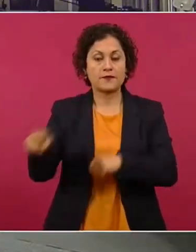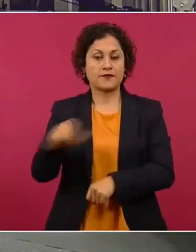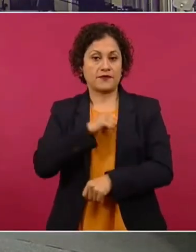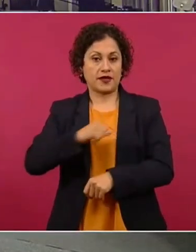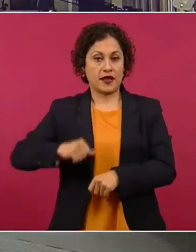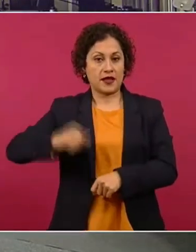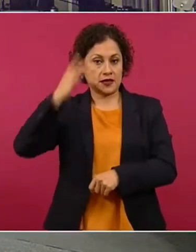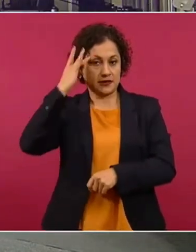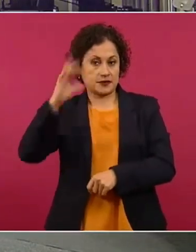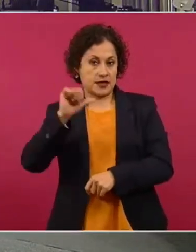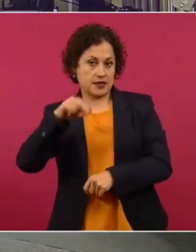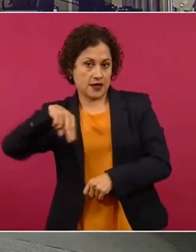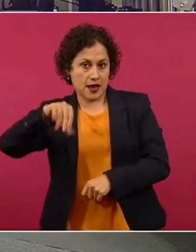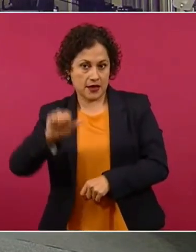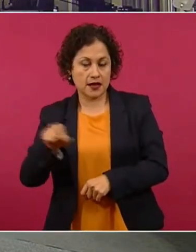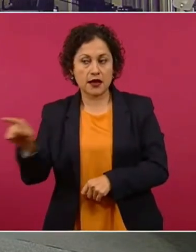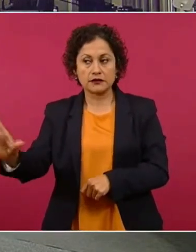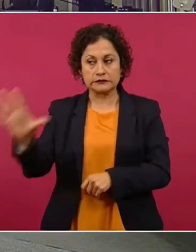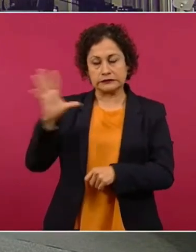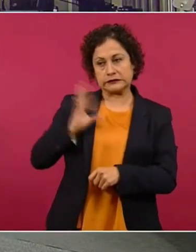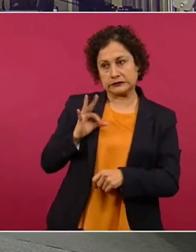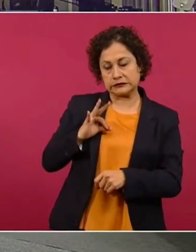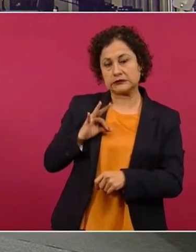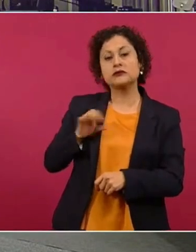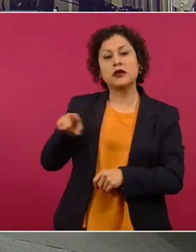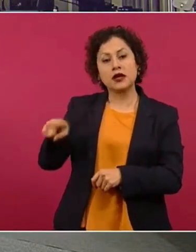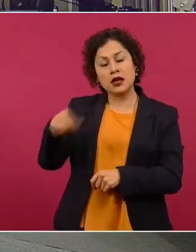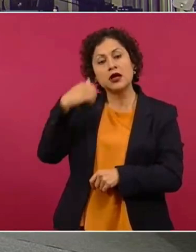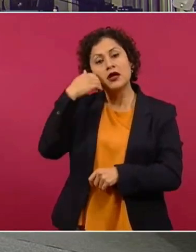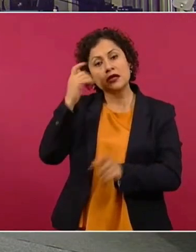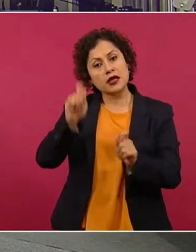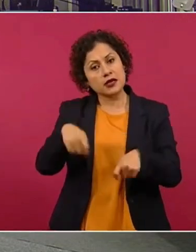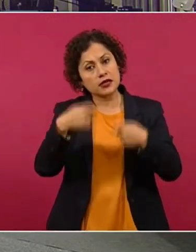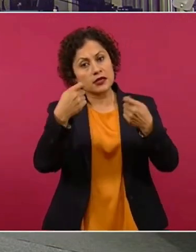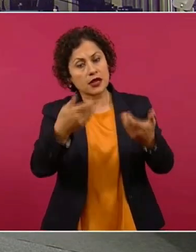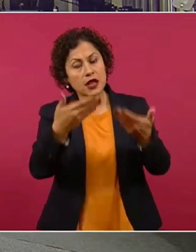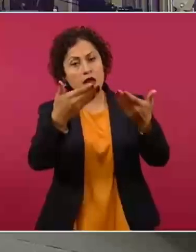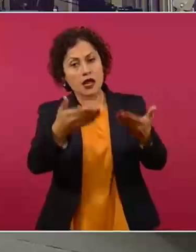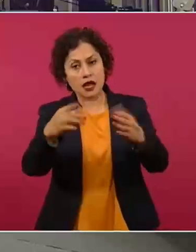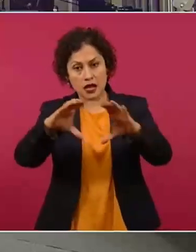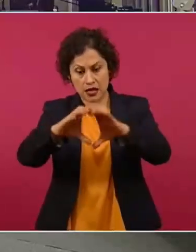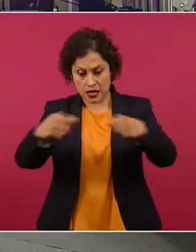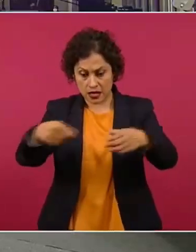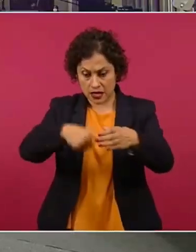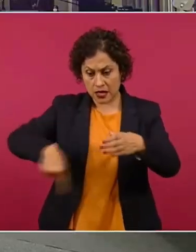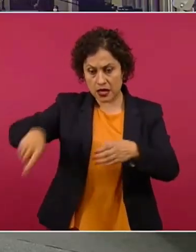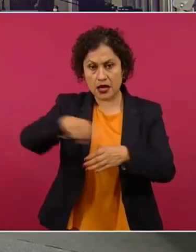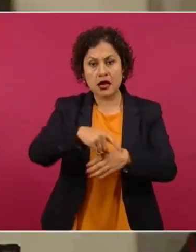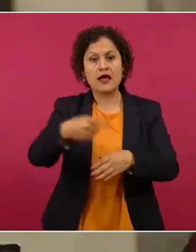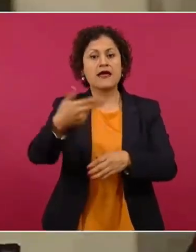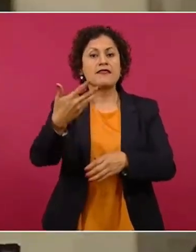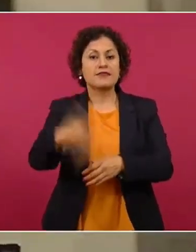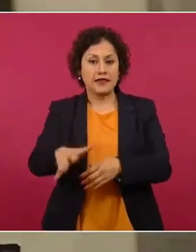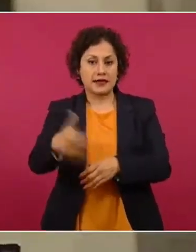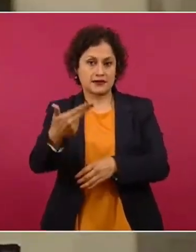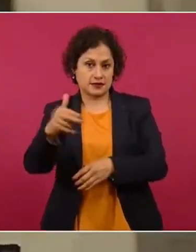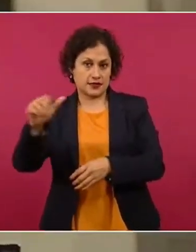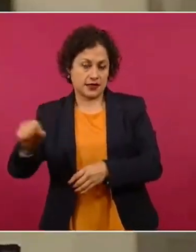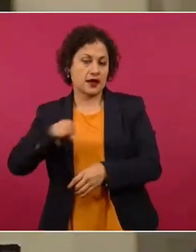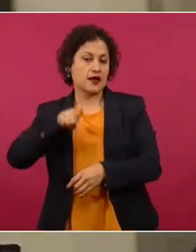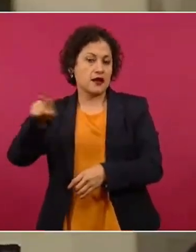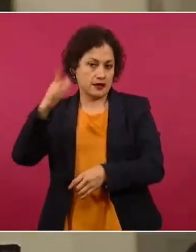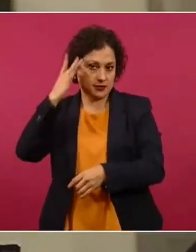me comunicó, señor presidente, que hay la disposición de donar un predio de 10 hectáreas ahí en el municipio de Santana. Usted conoce que es